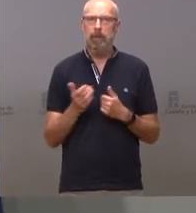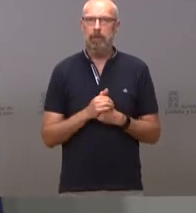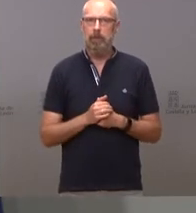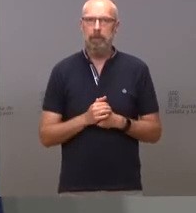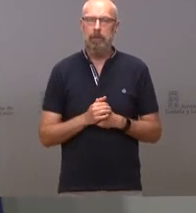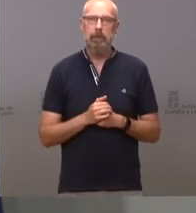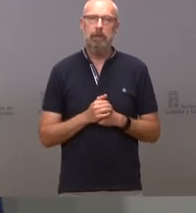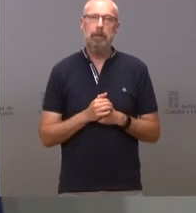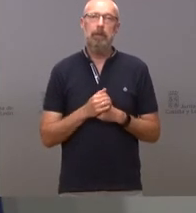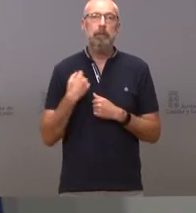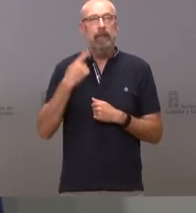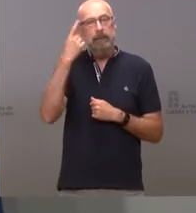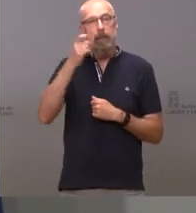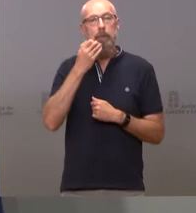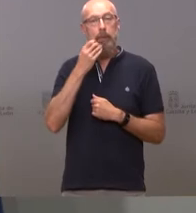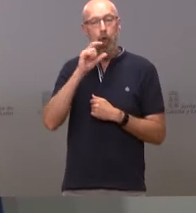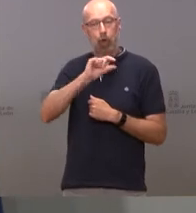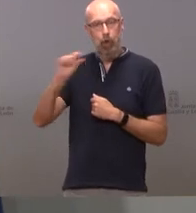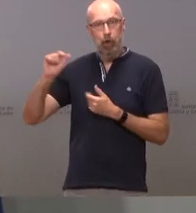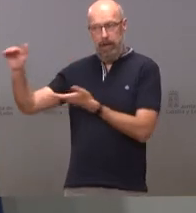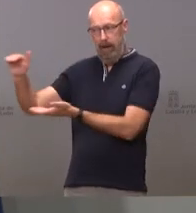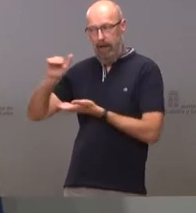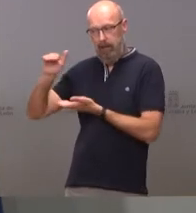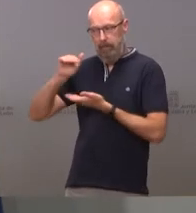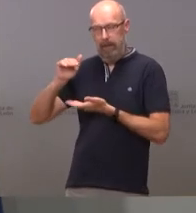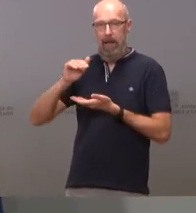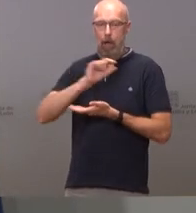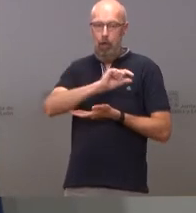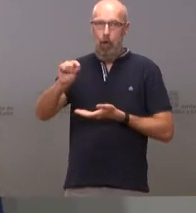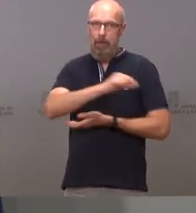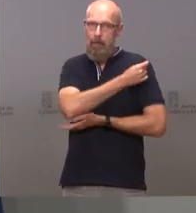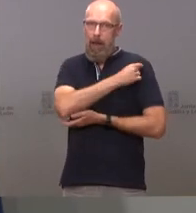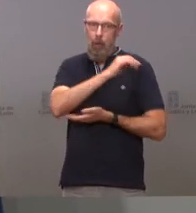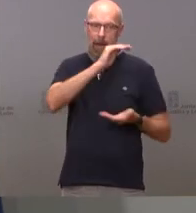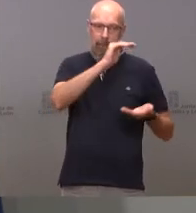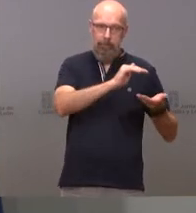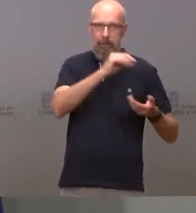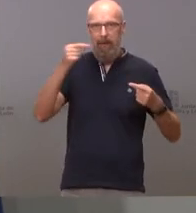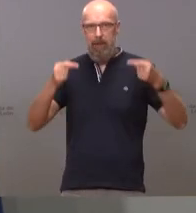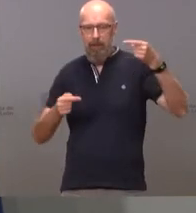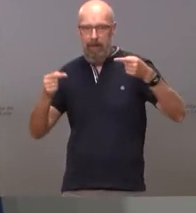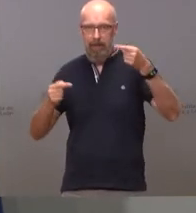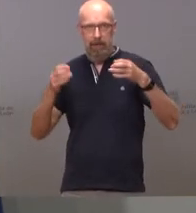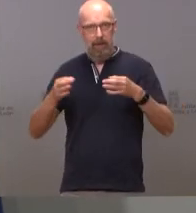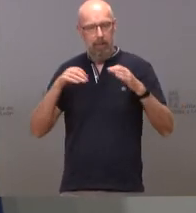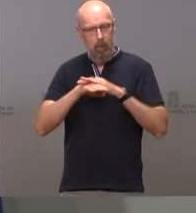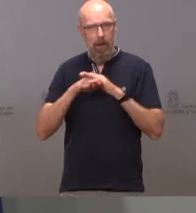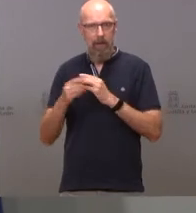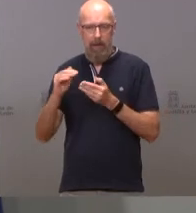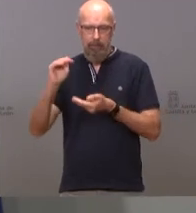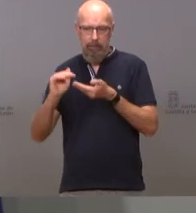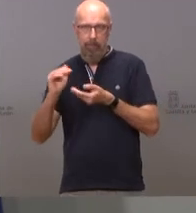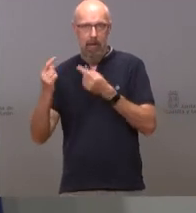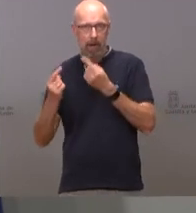dosis suministradas eso nos permite asegurar las segundas dosis es verdad que es difícil de gestionar y que hay que